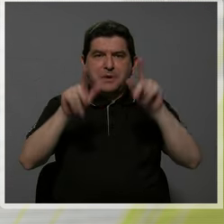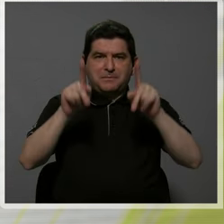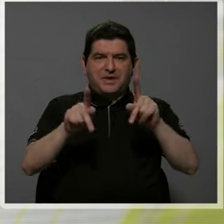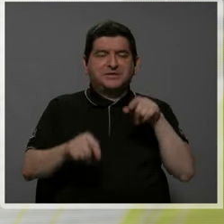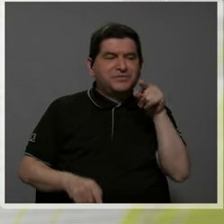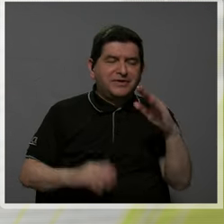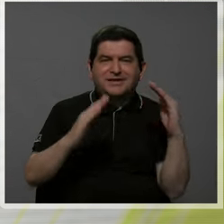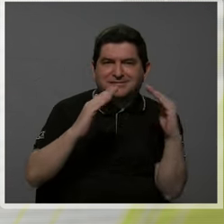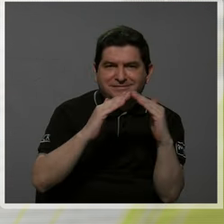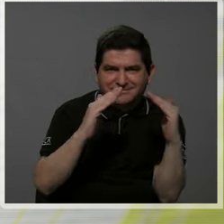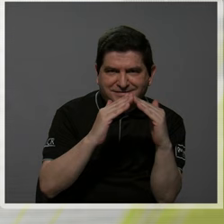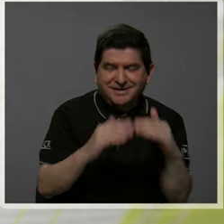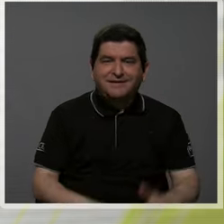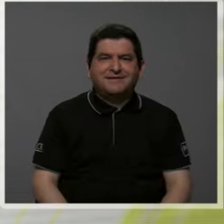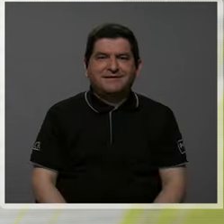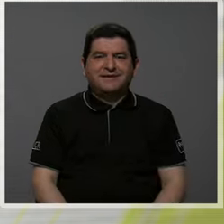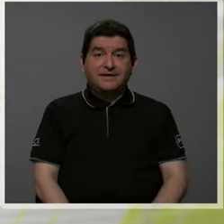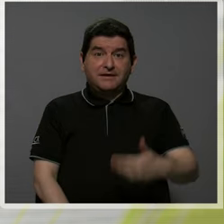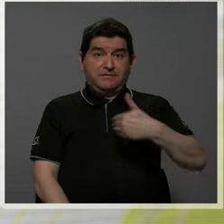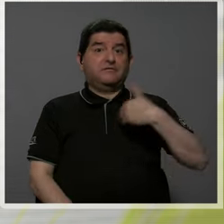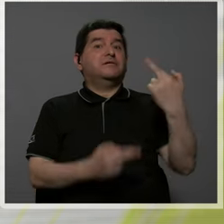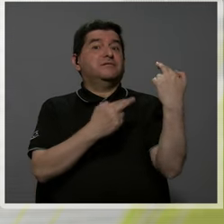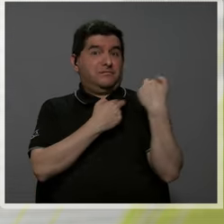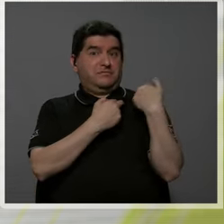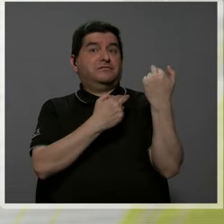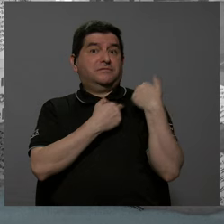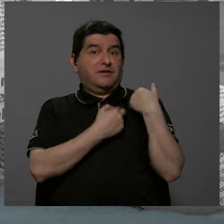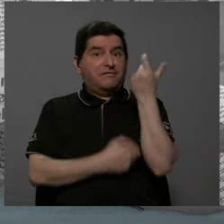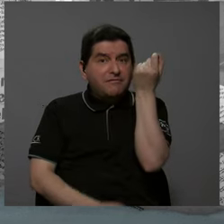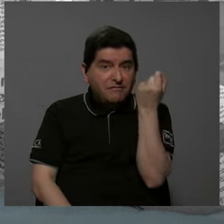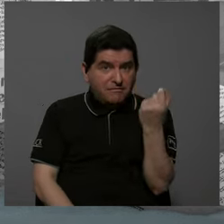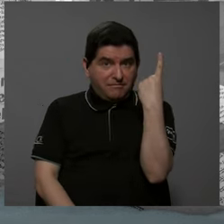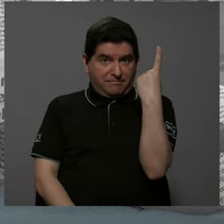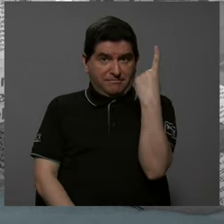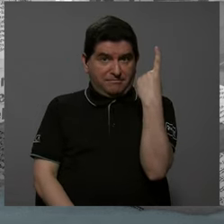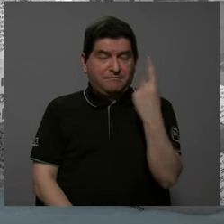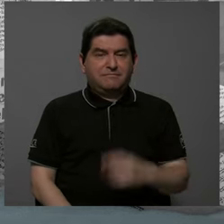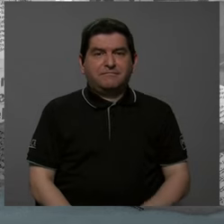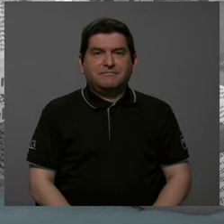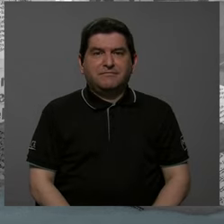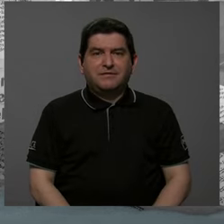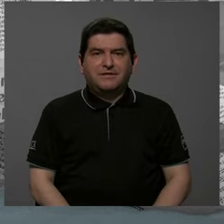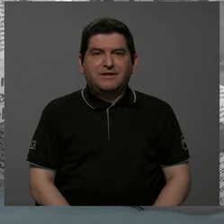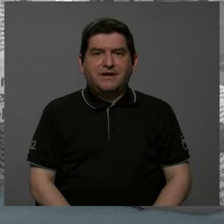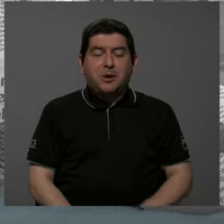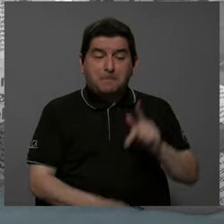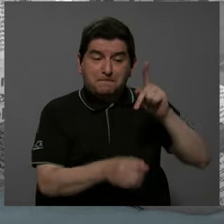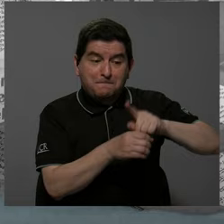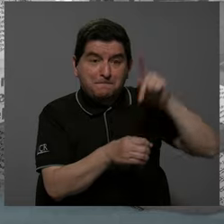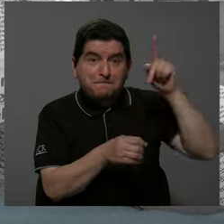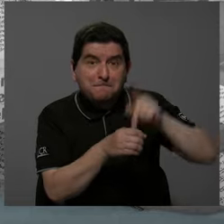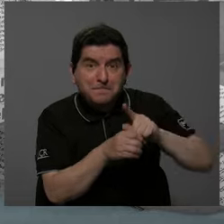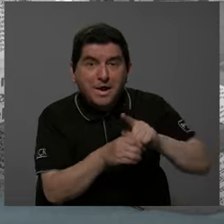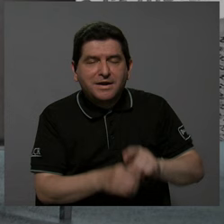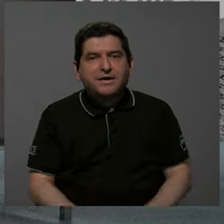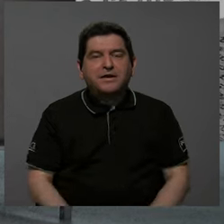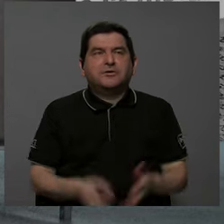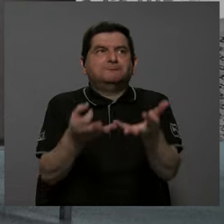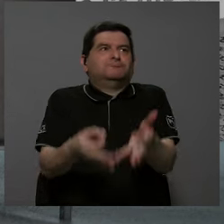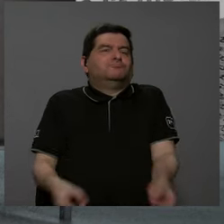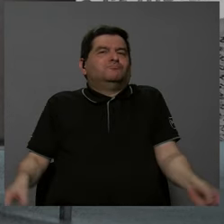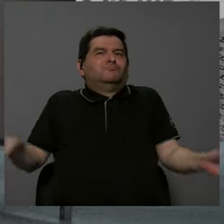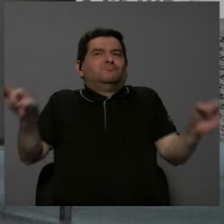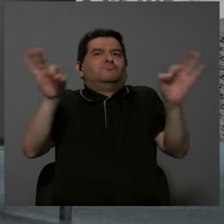y tenemos la responsabilidad de entender que nuestra participación es estratégica, es